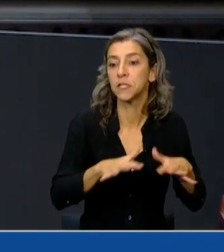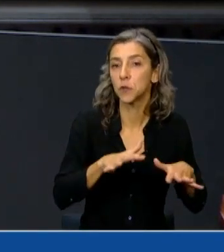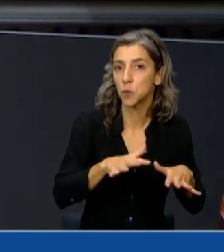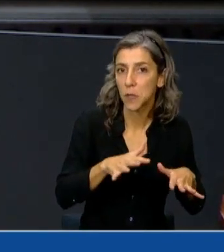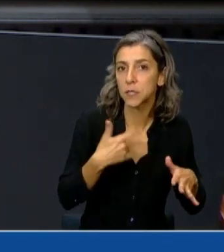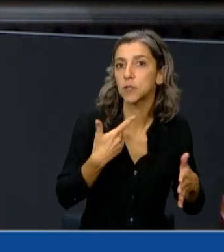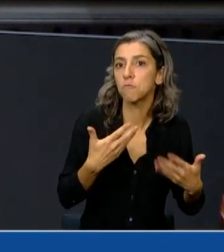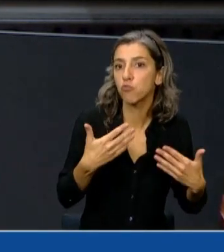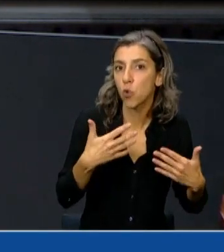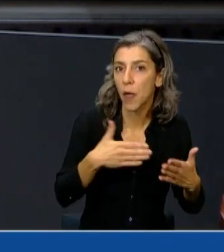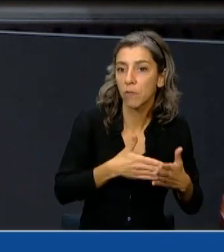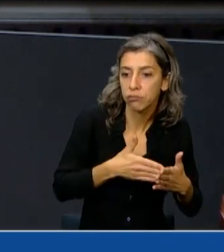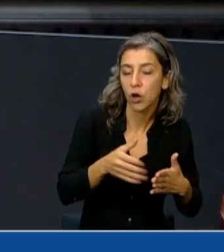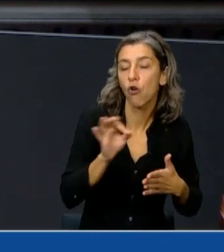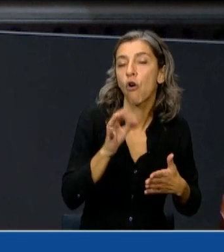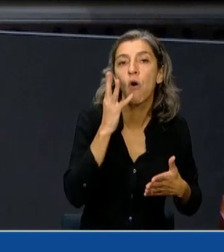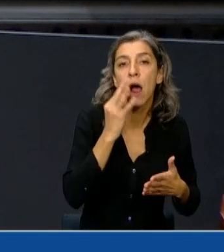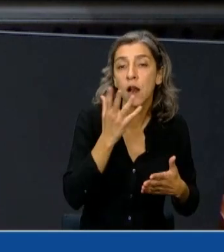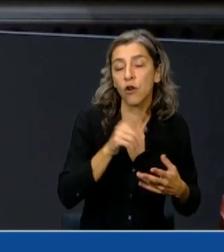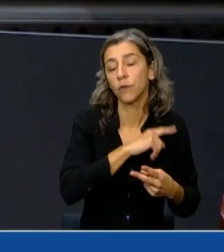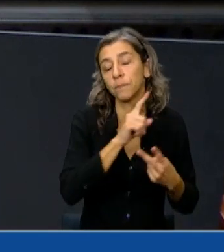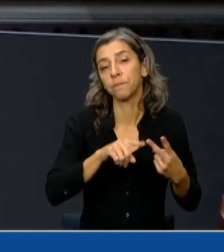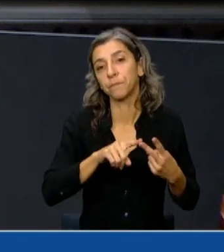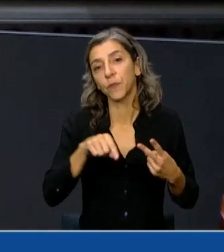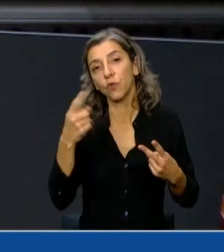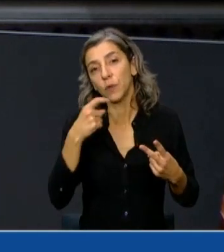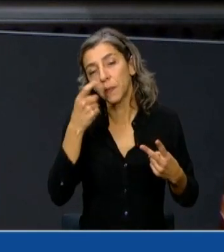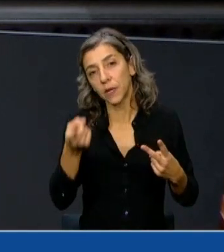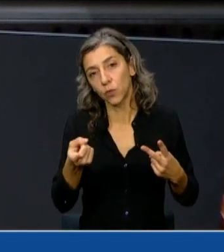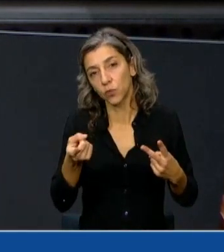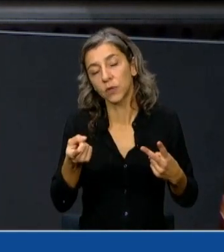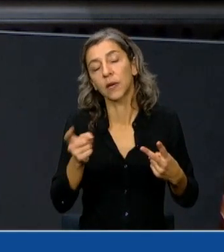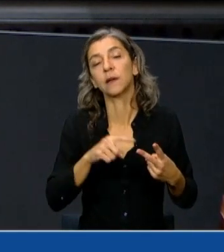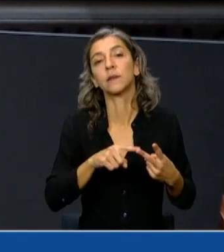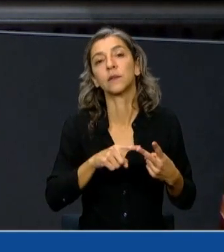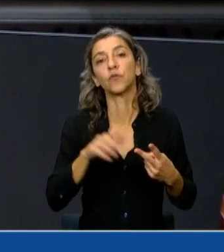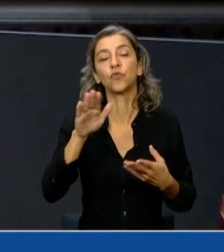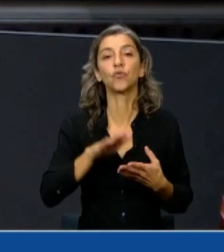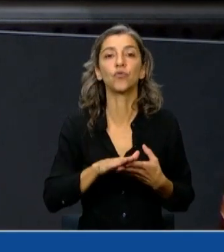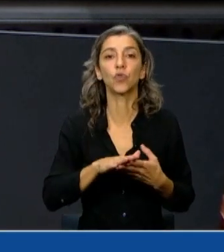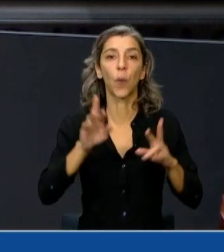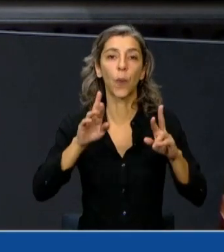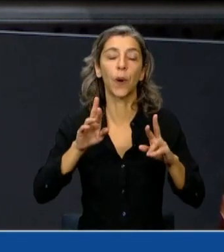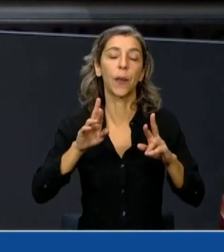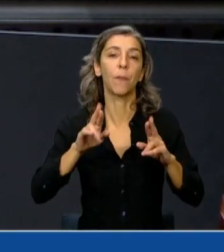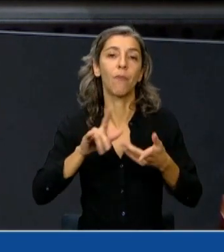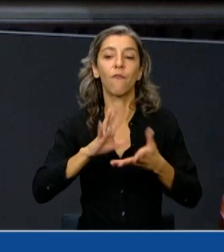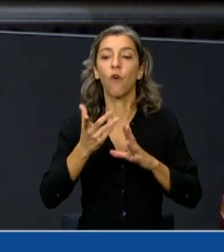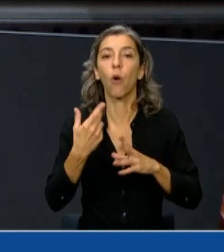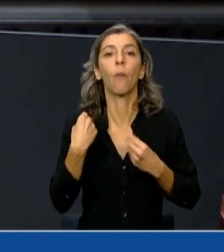último, la segunda pregunta tiene que ver con el tema de los planes sociales.